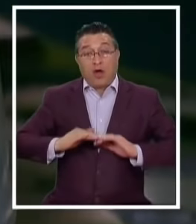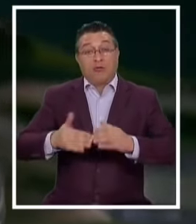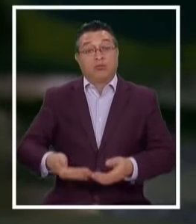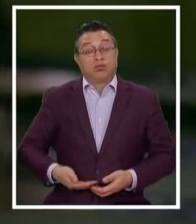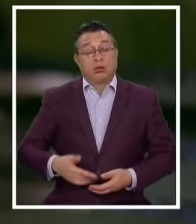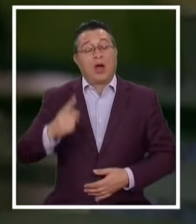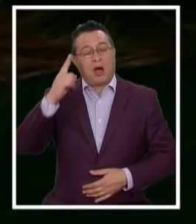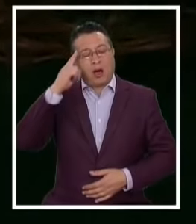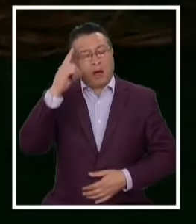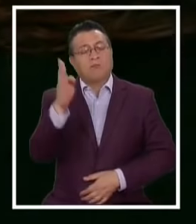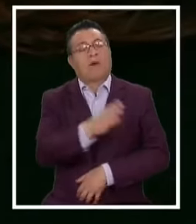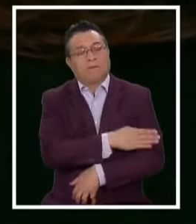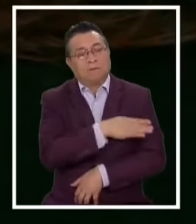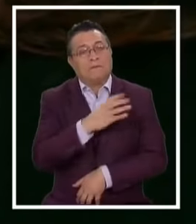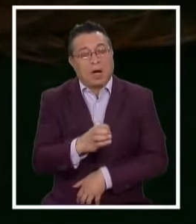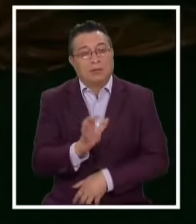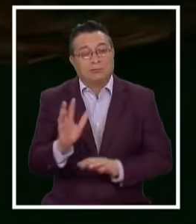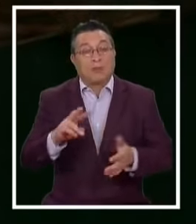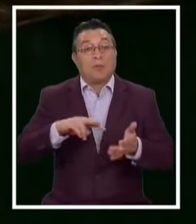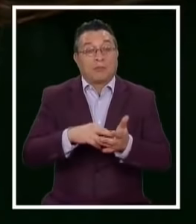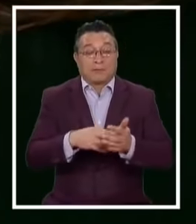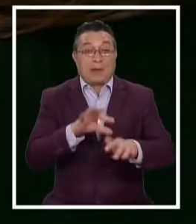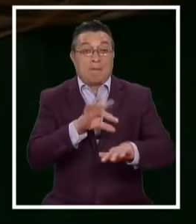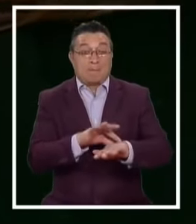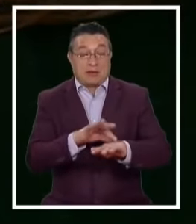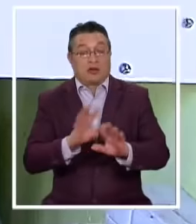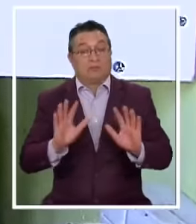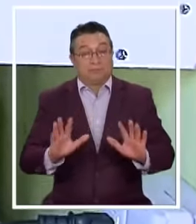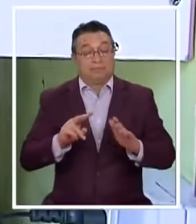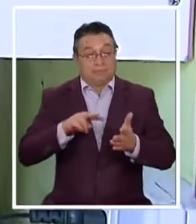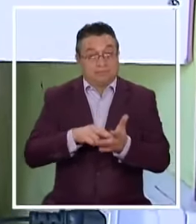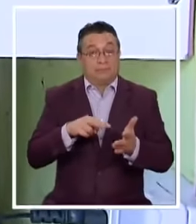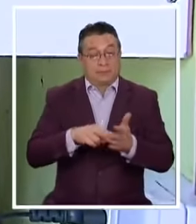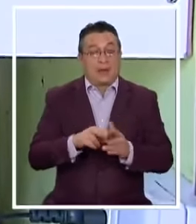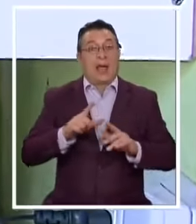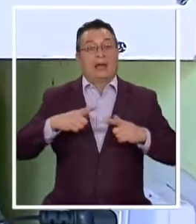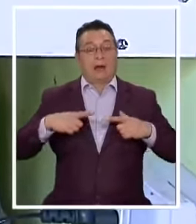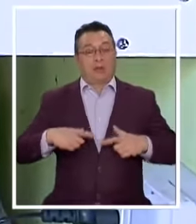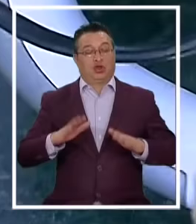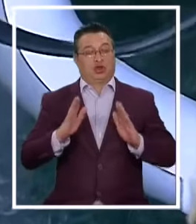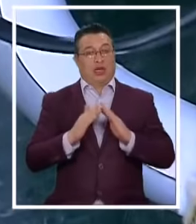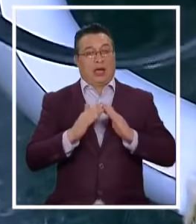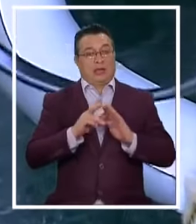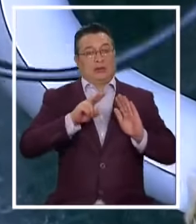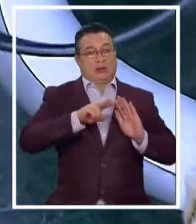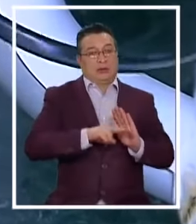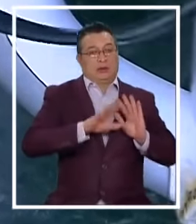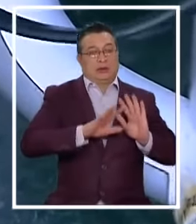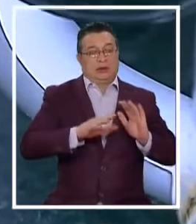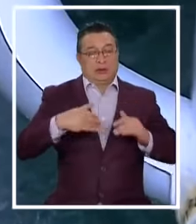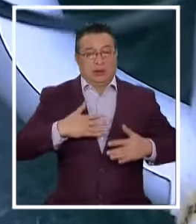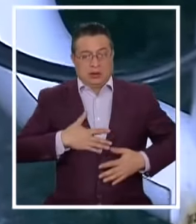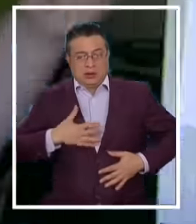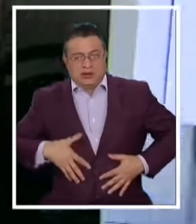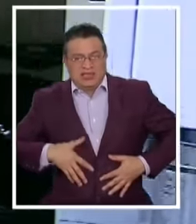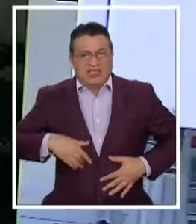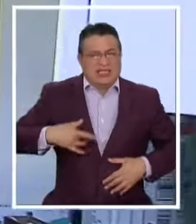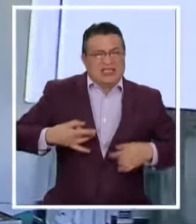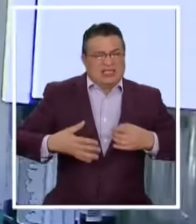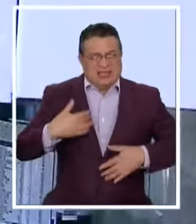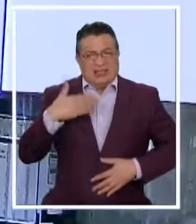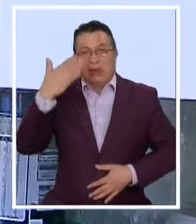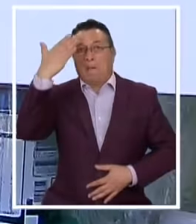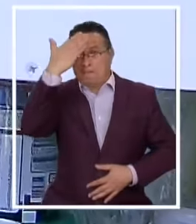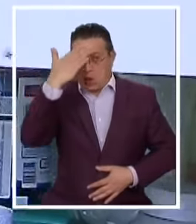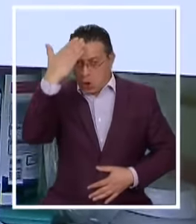llenó De esperanza Por problemas Médicos Se esperaba El parto Guardando reposo Aunque Algunos síntomas La preocuparon